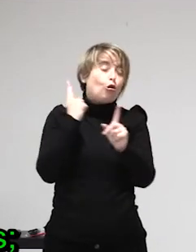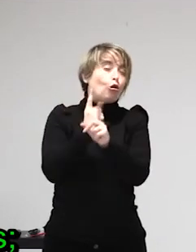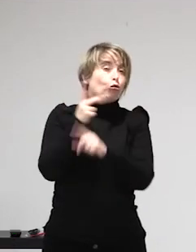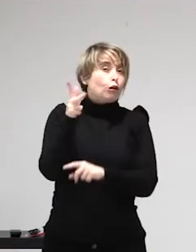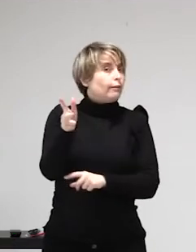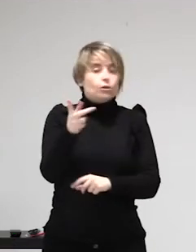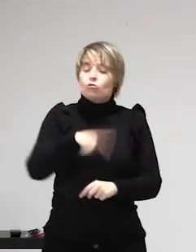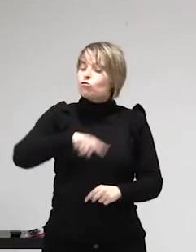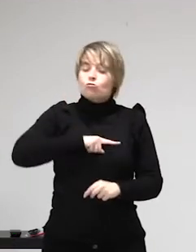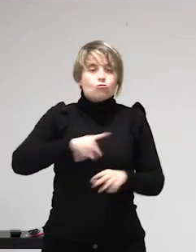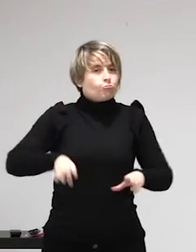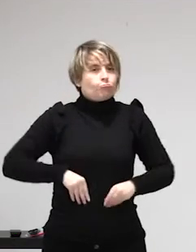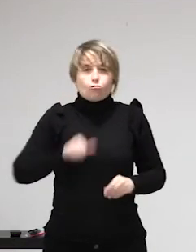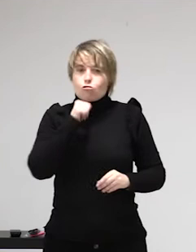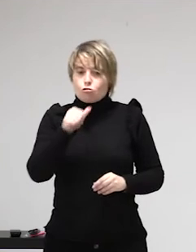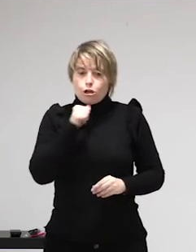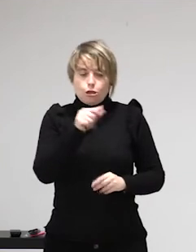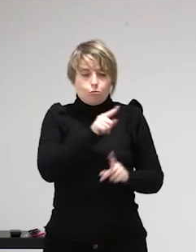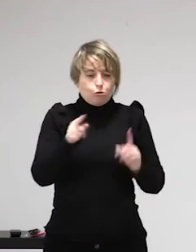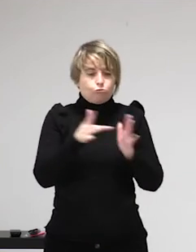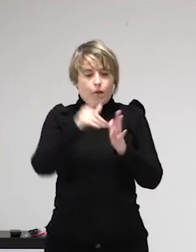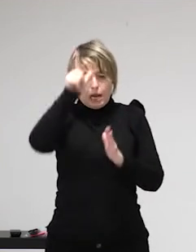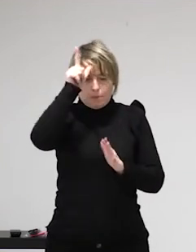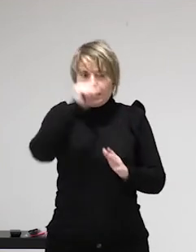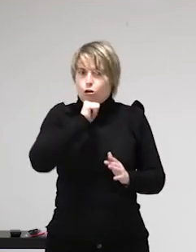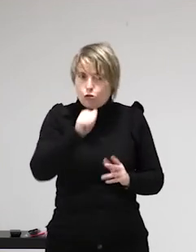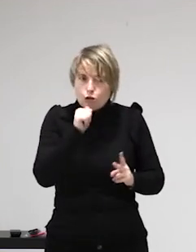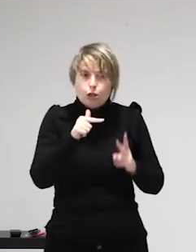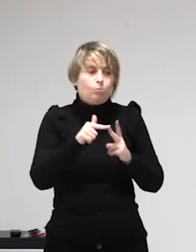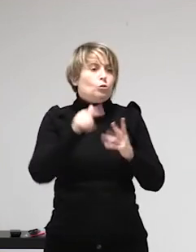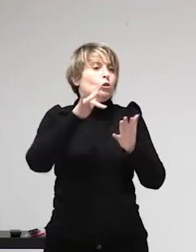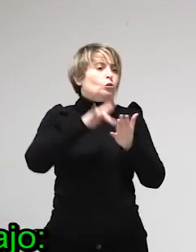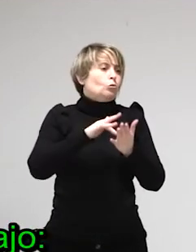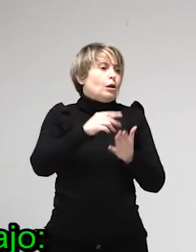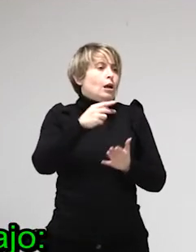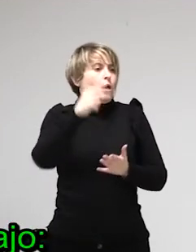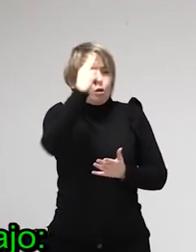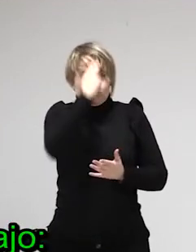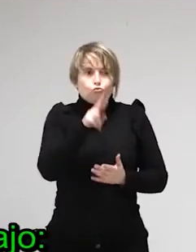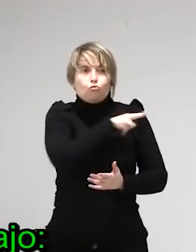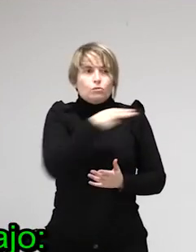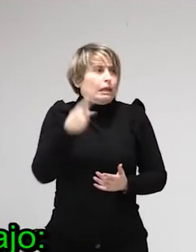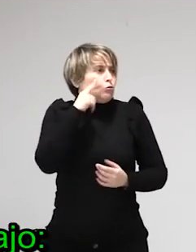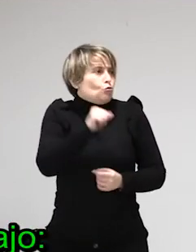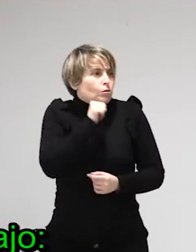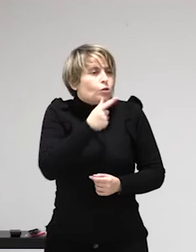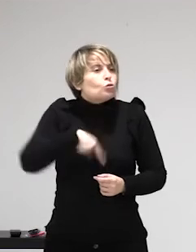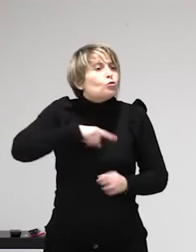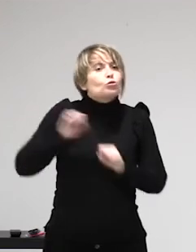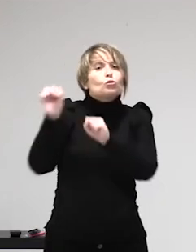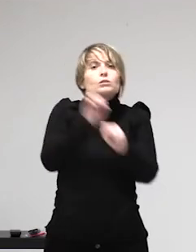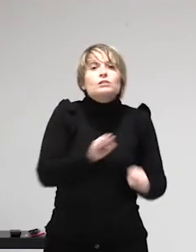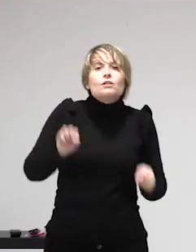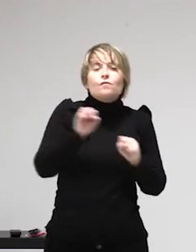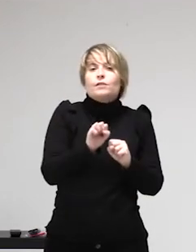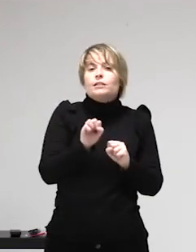condiciones desde los precios de alquiler de los espacios de trabajo hasta las mismas condiciones de trabajo, las